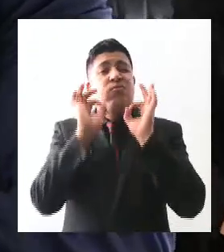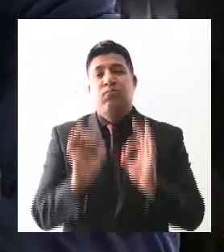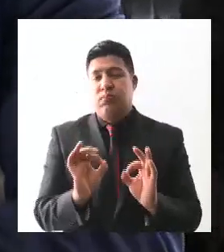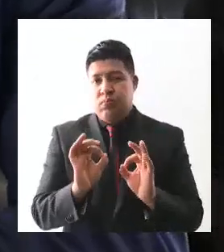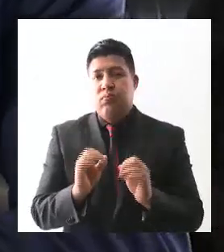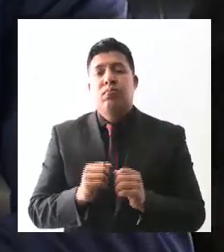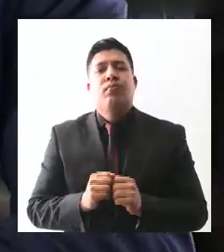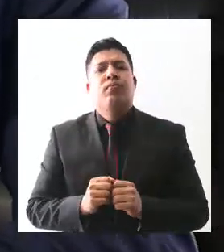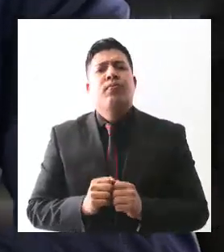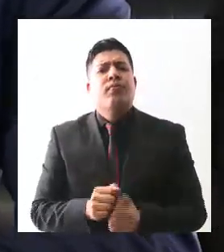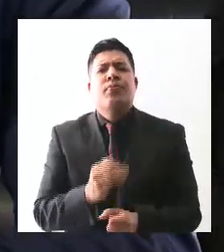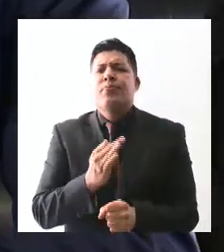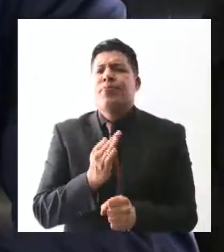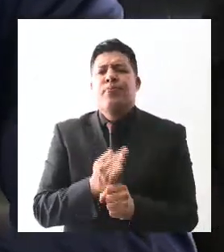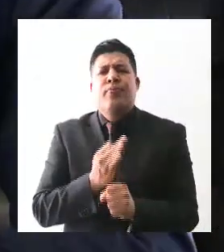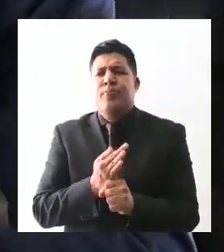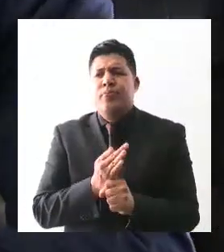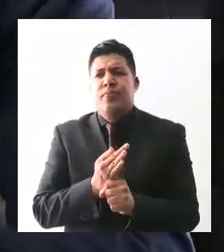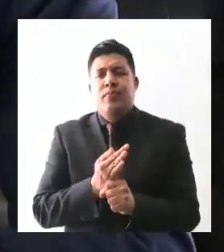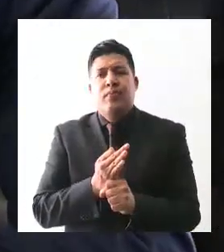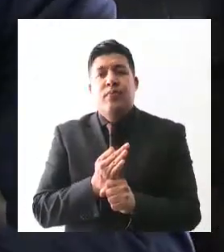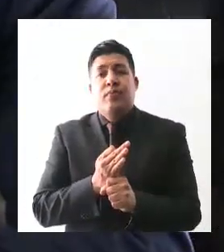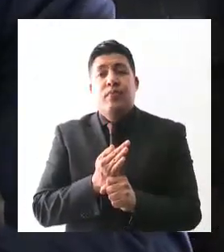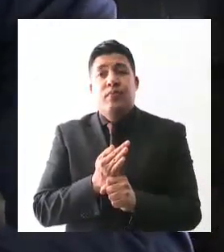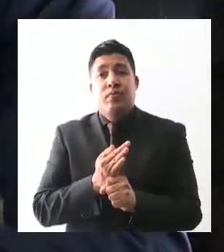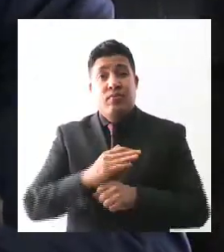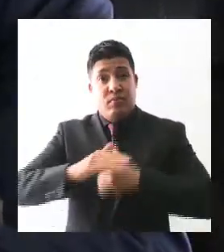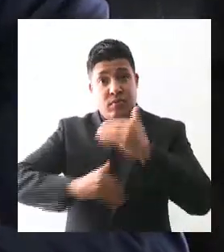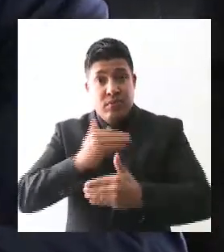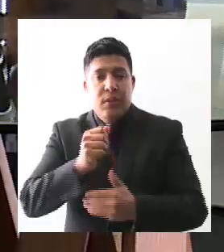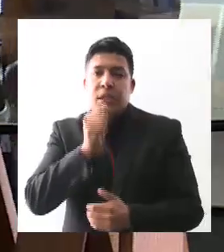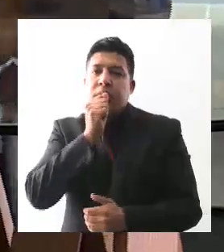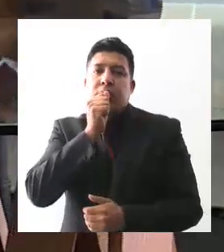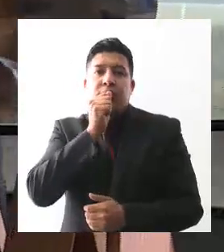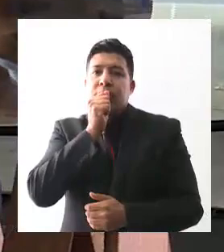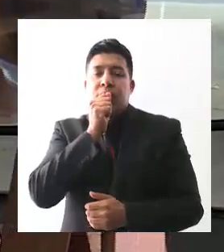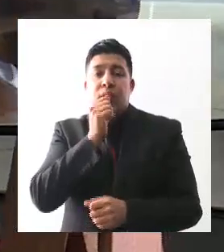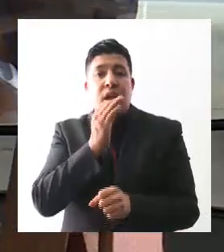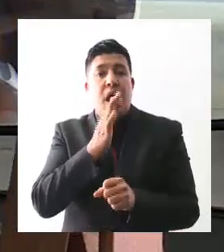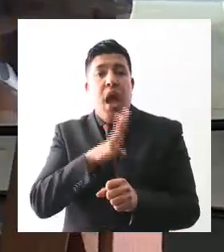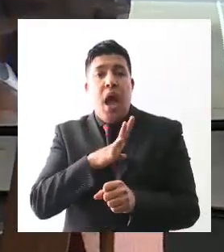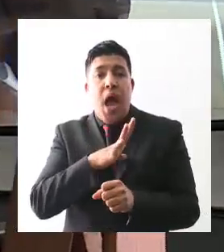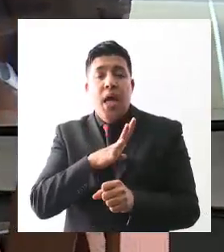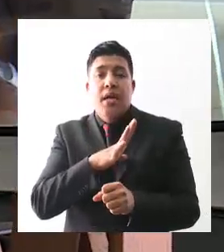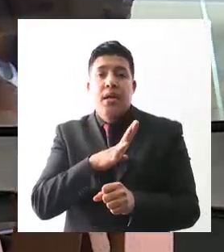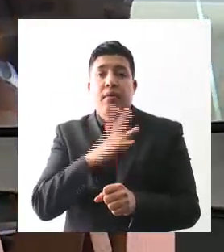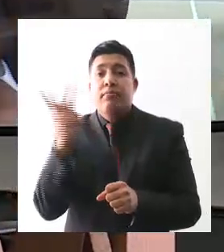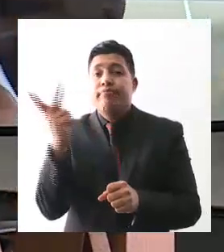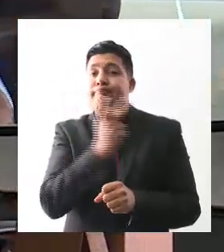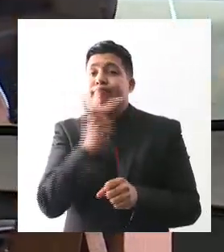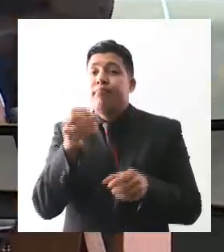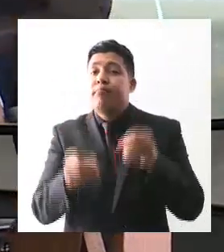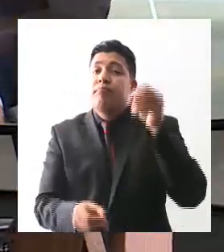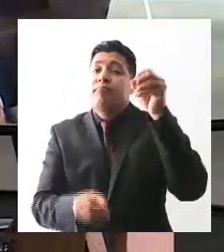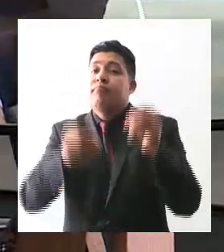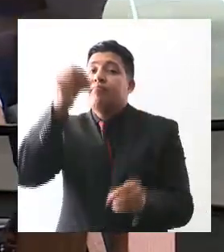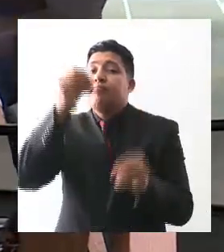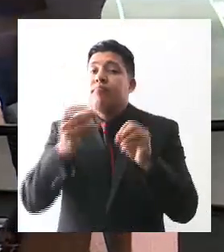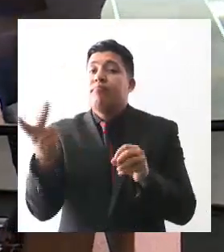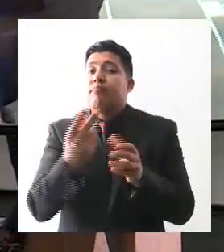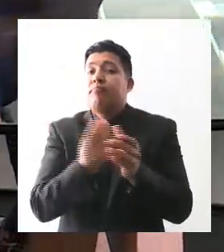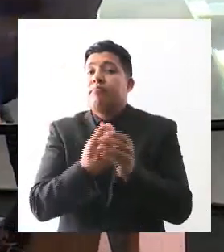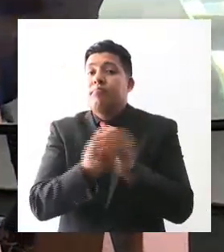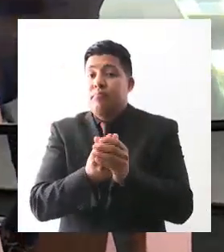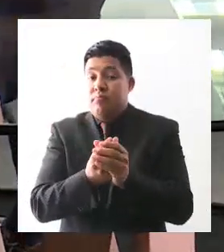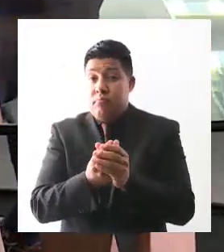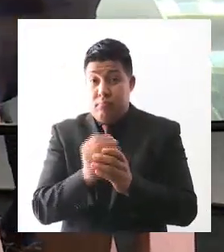primero porque existe un litigio, segundo, para destrabar el litigio tendría que firmar el Ejecutivo del Estado, pero el